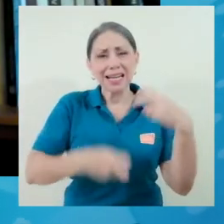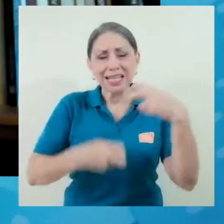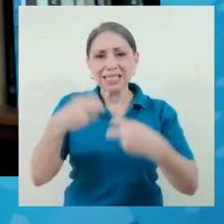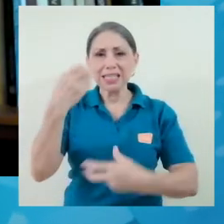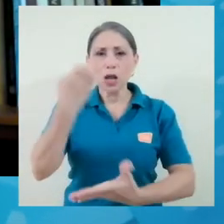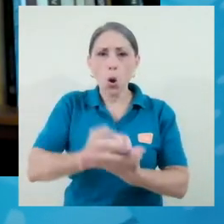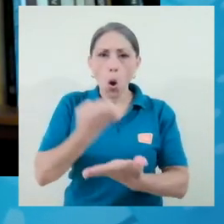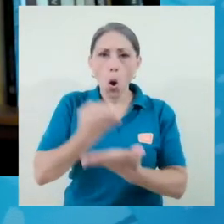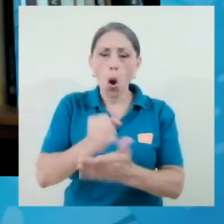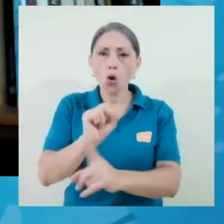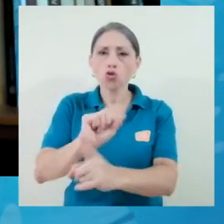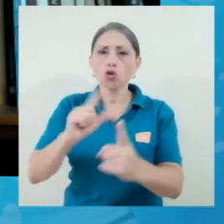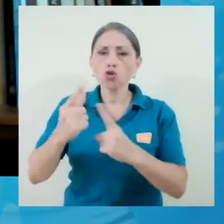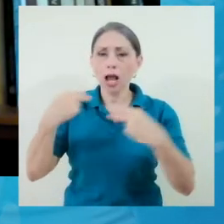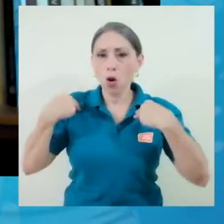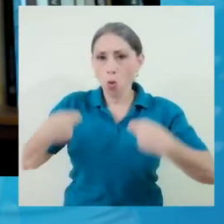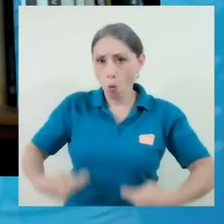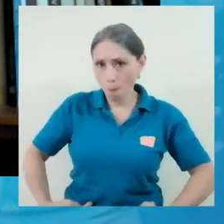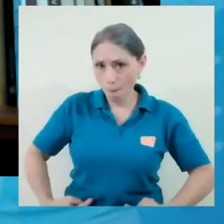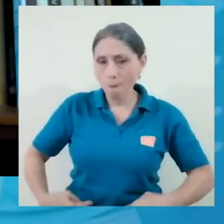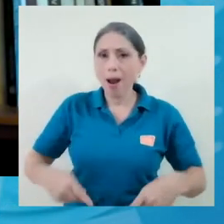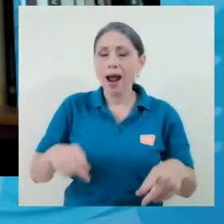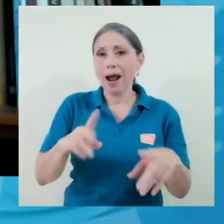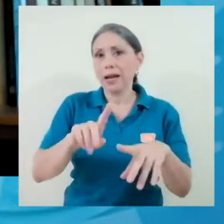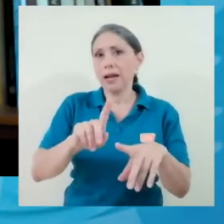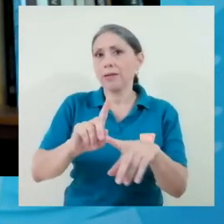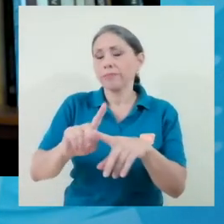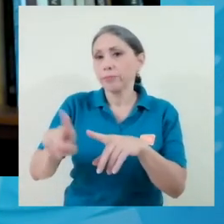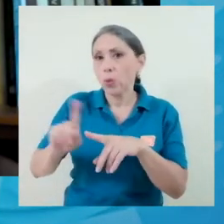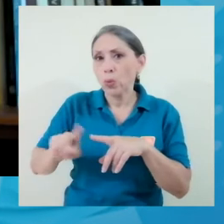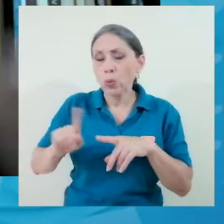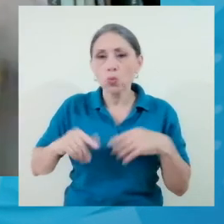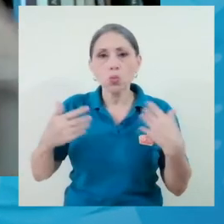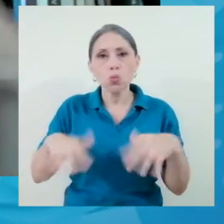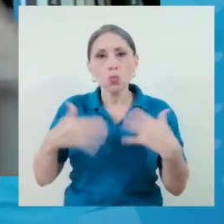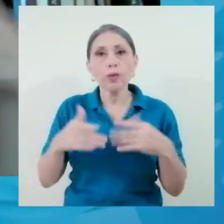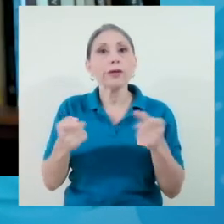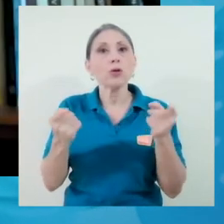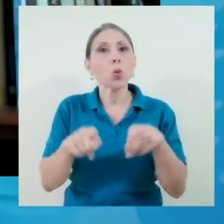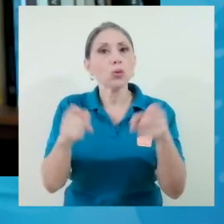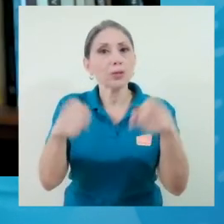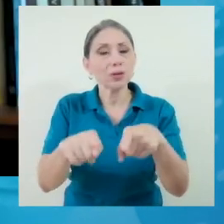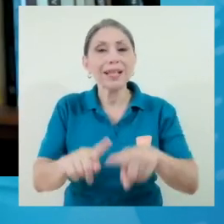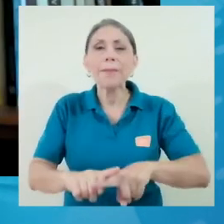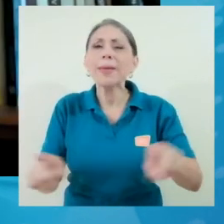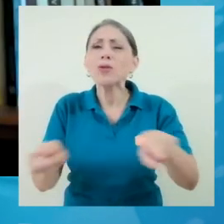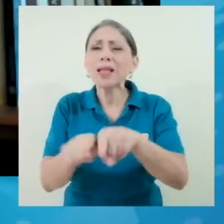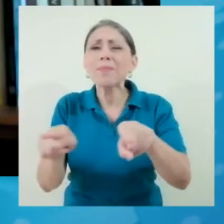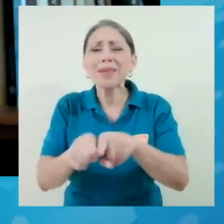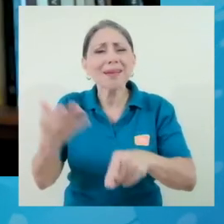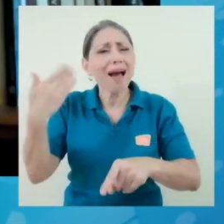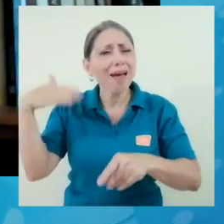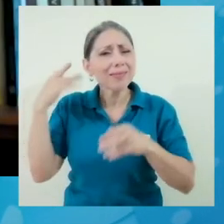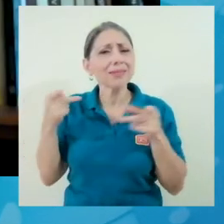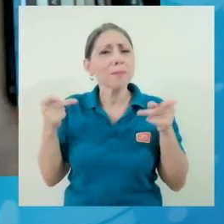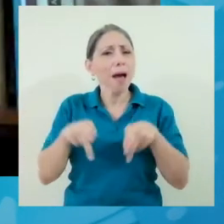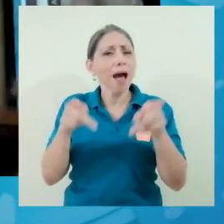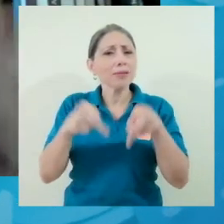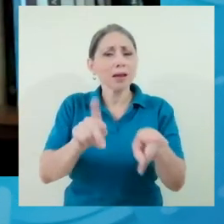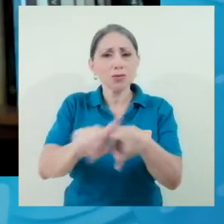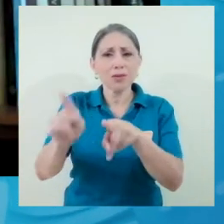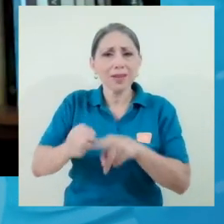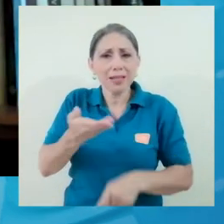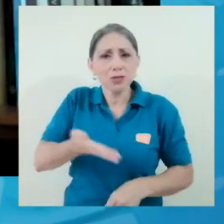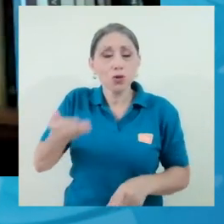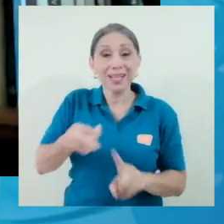escala planetaria. Tiene una serie de consecuencias, pero también le antecede una serie de cosas. Desde el 2016